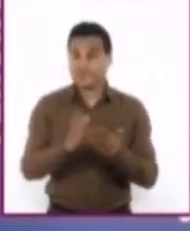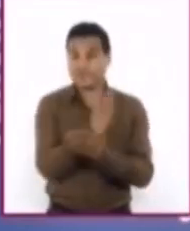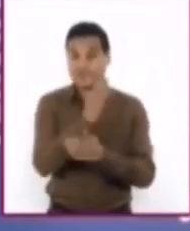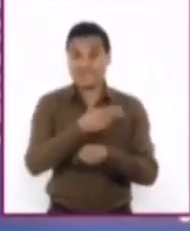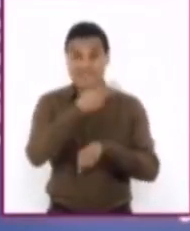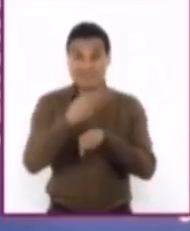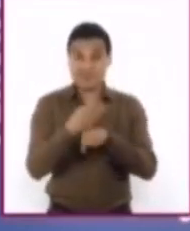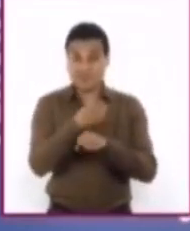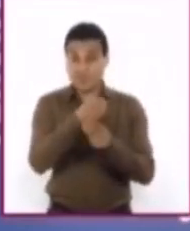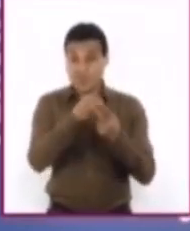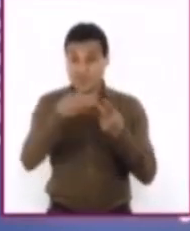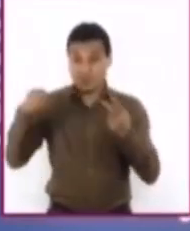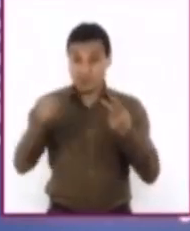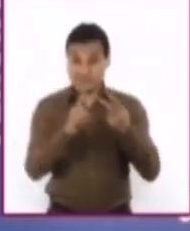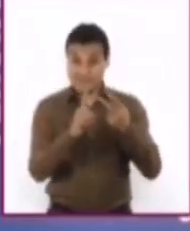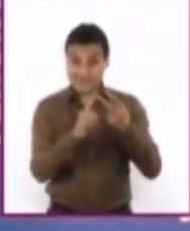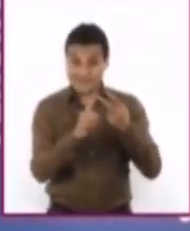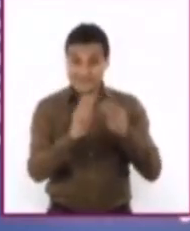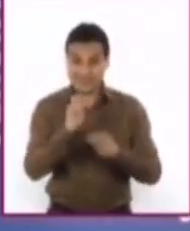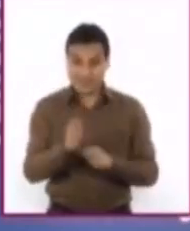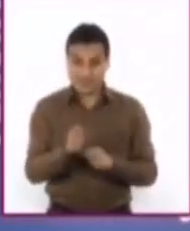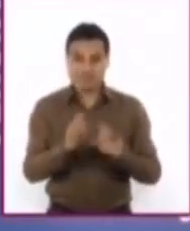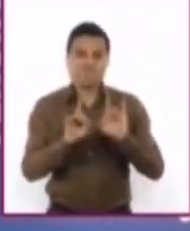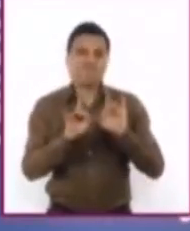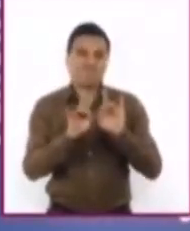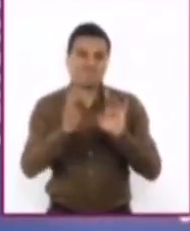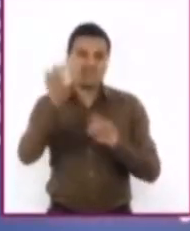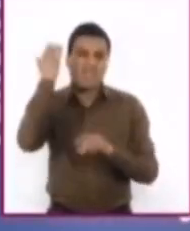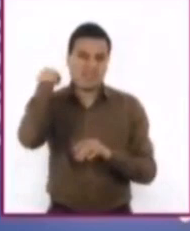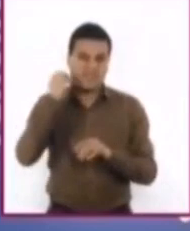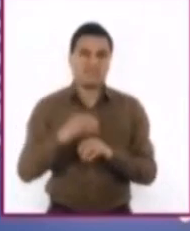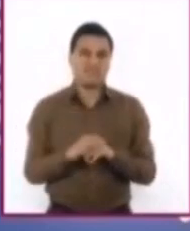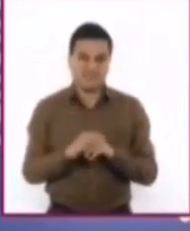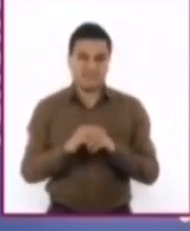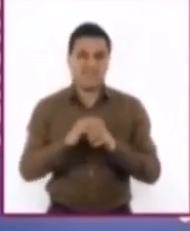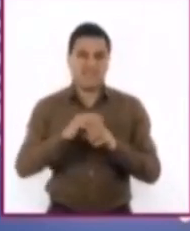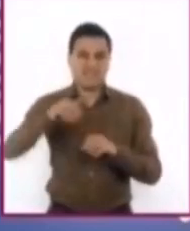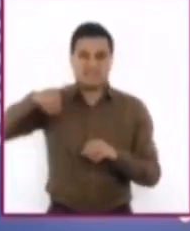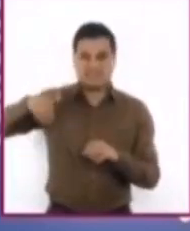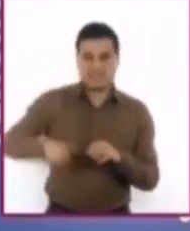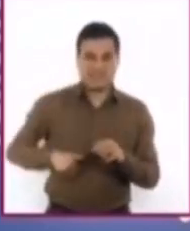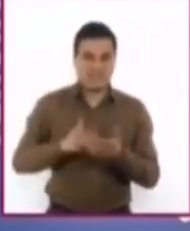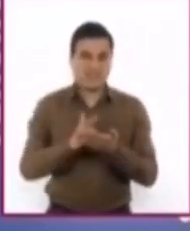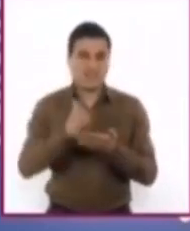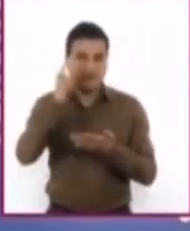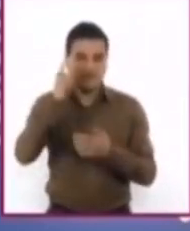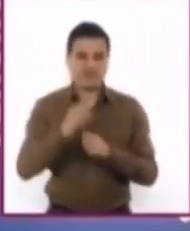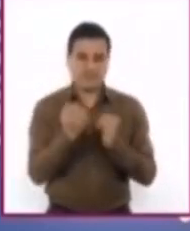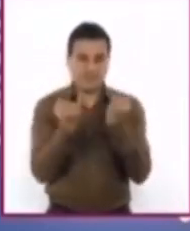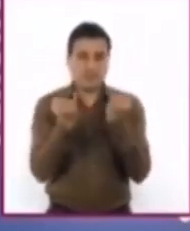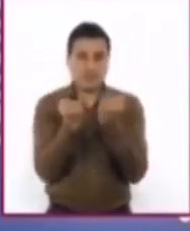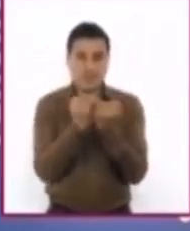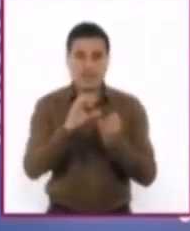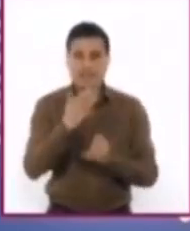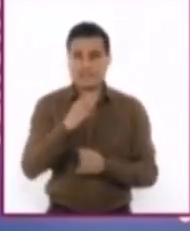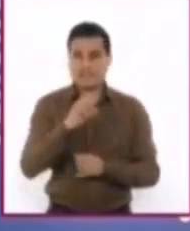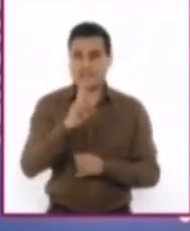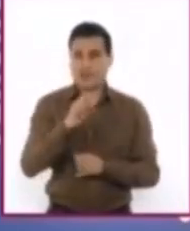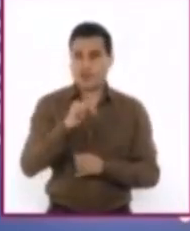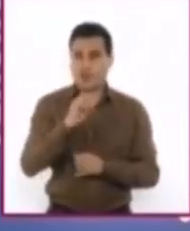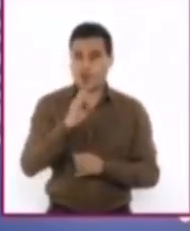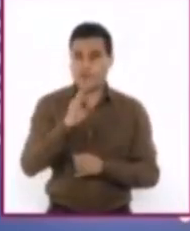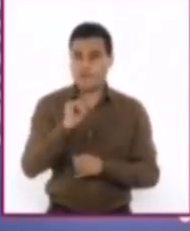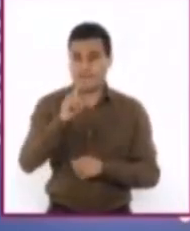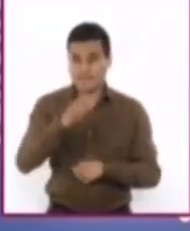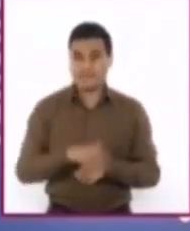la segunda oración es, Causó accidentes graves como el de Chernobyl, la cual es una idea contraria al